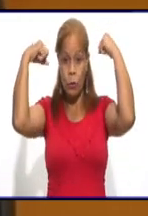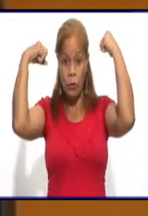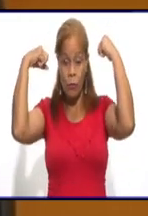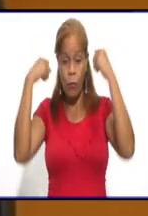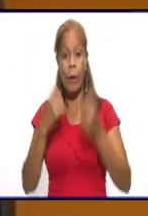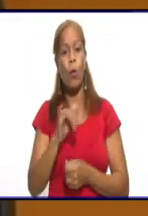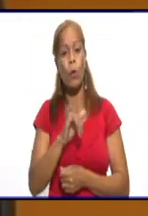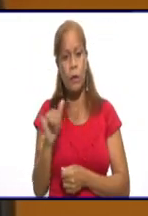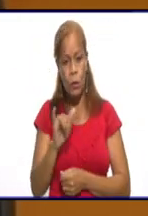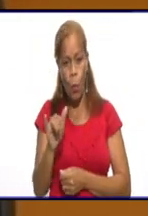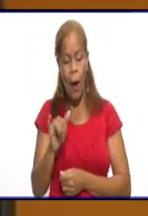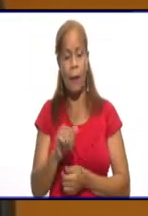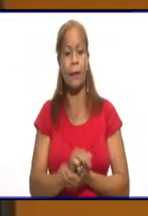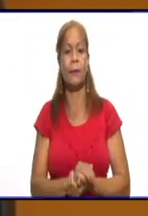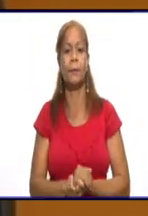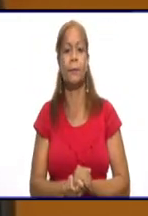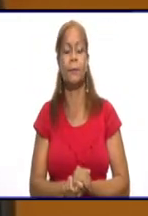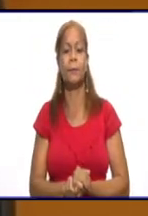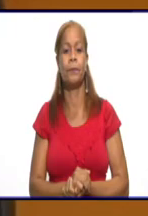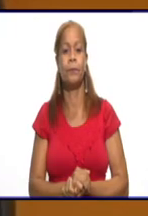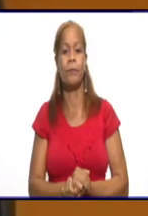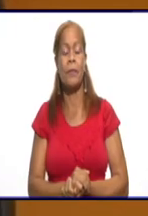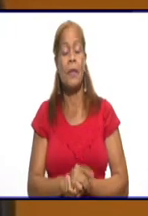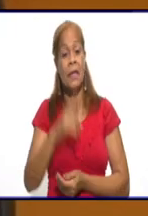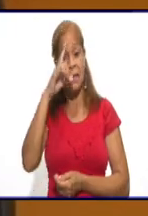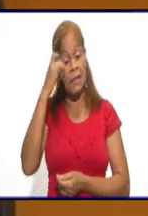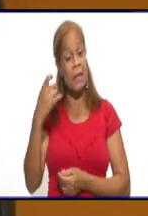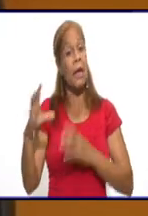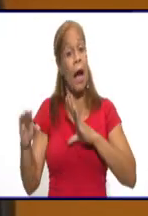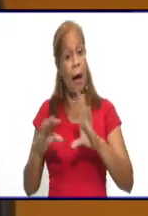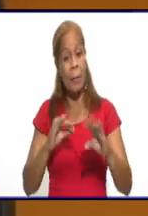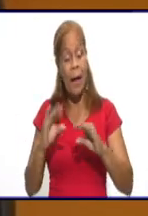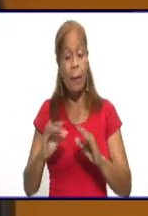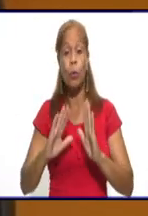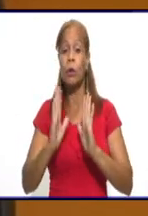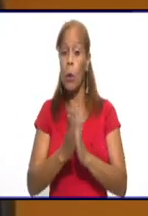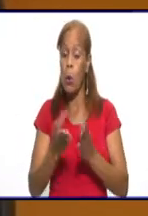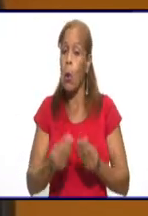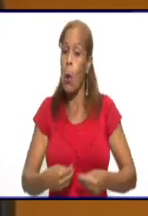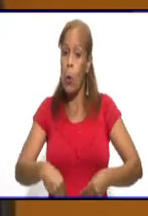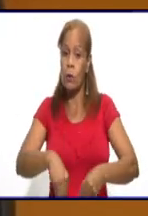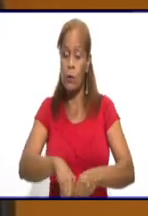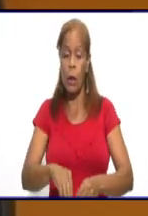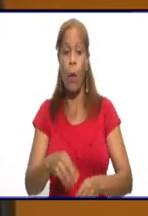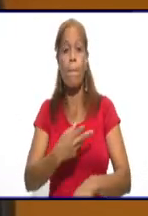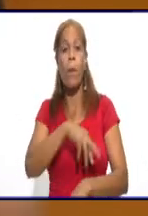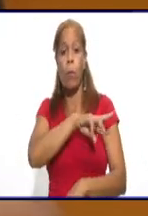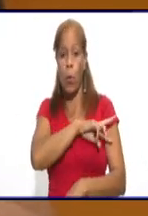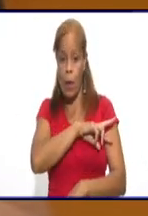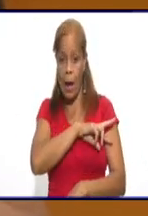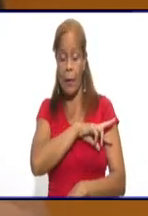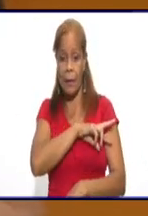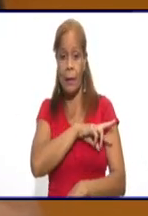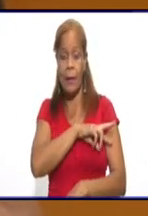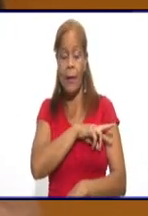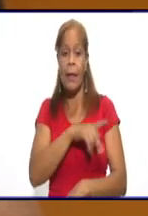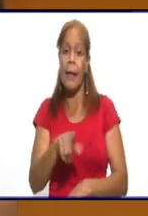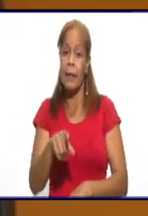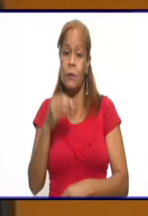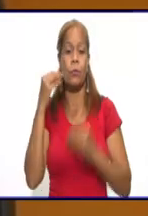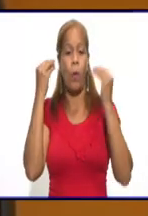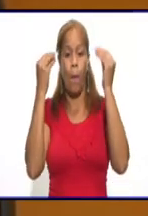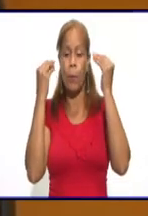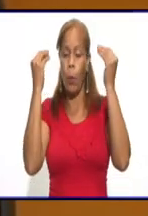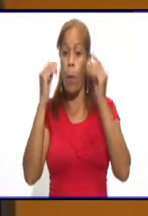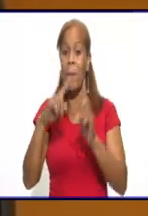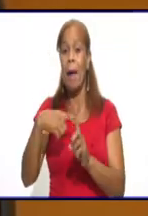y tasa de 106. Si hablamos como tal de los consejos, algo que nos preocupa mucho, y es la última tendencia en los